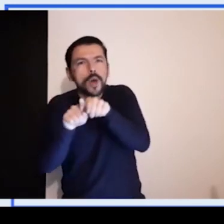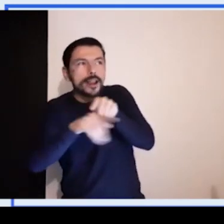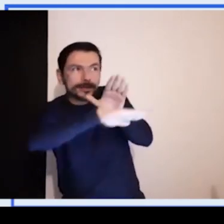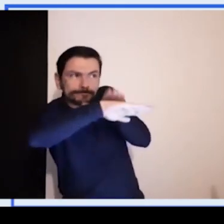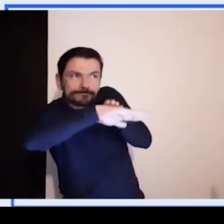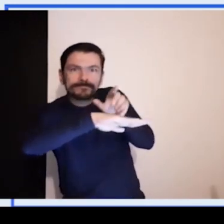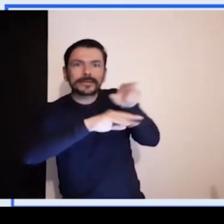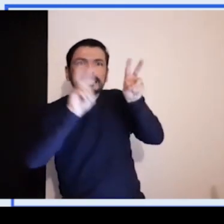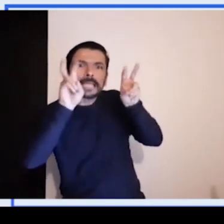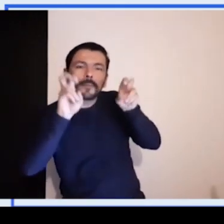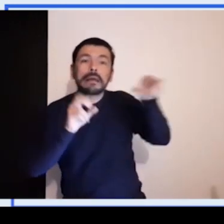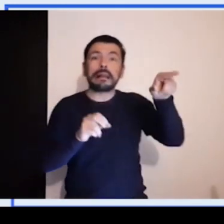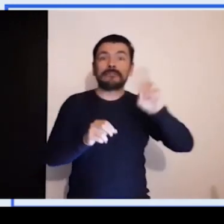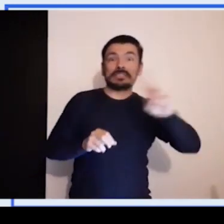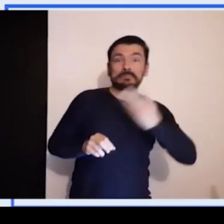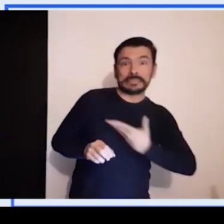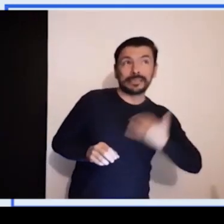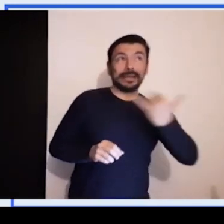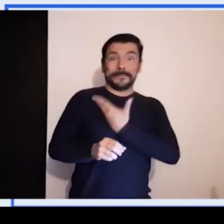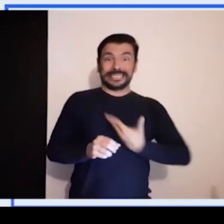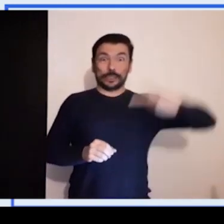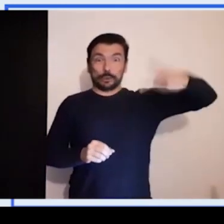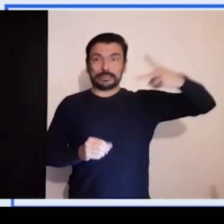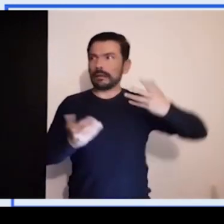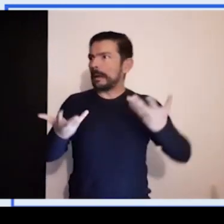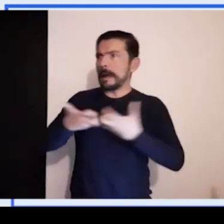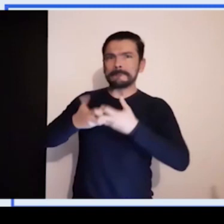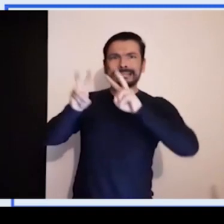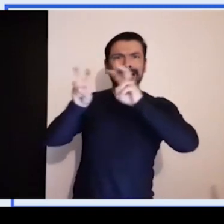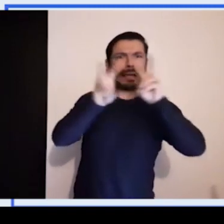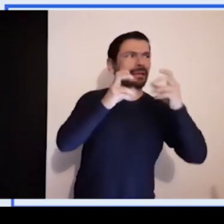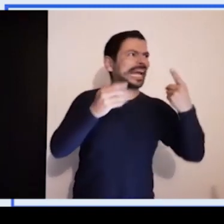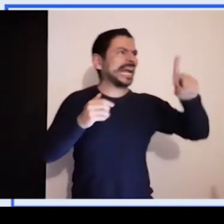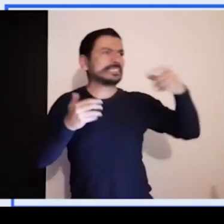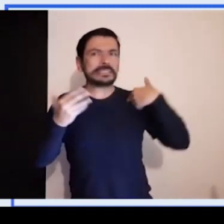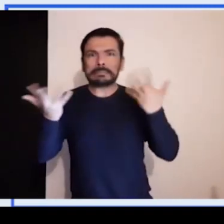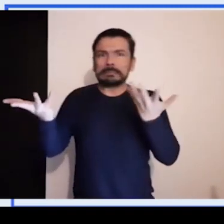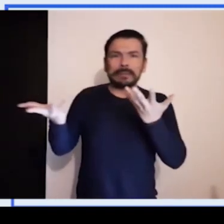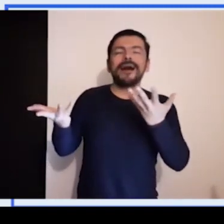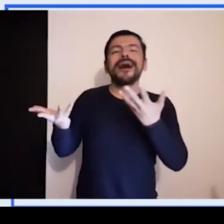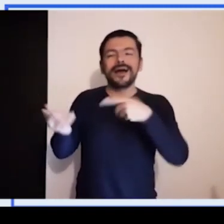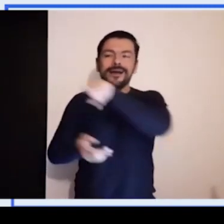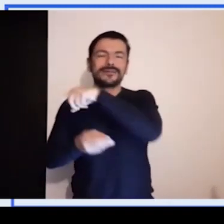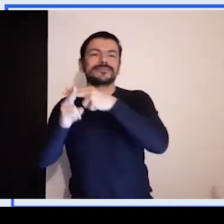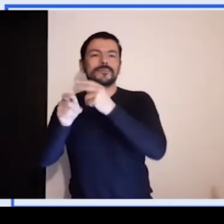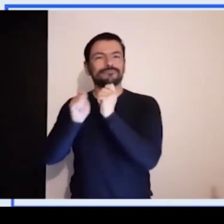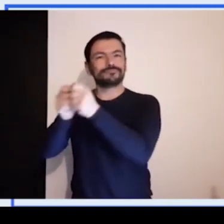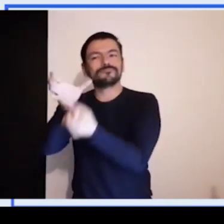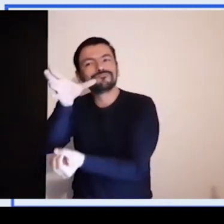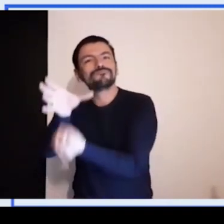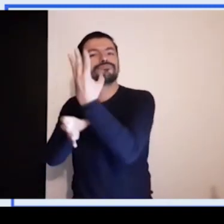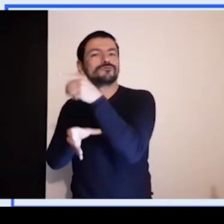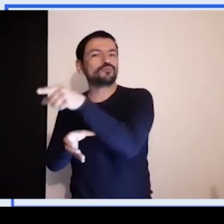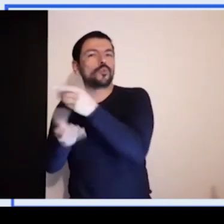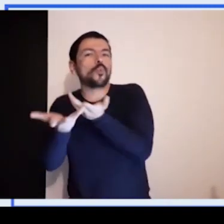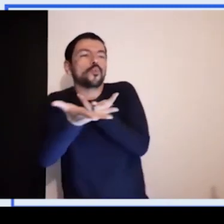En este sentido, se crea la Consejería para la Participación de las Personas con Discapacidad. No estamos hablando de